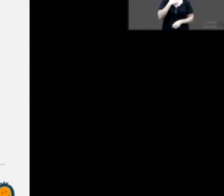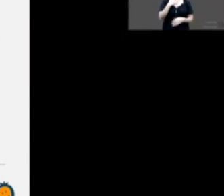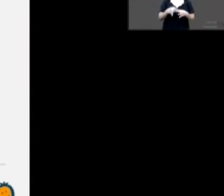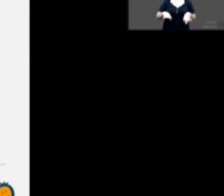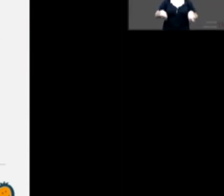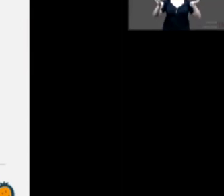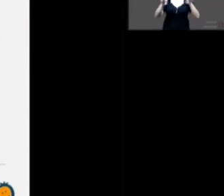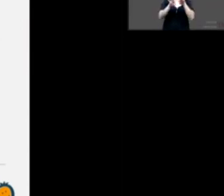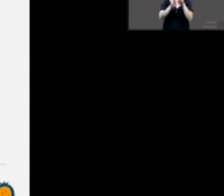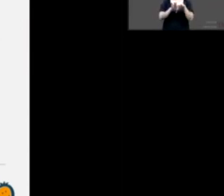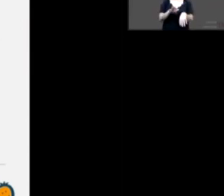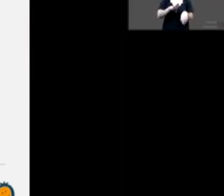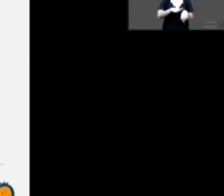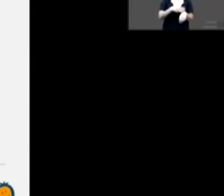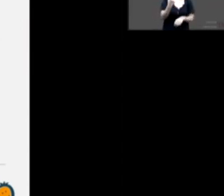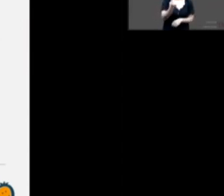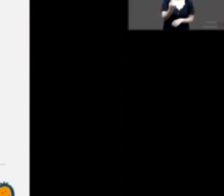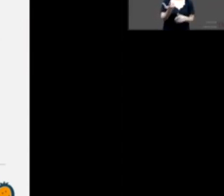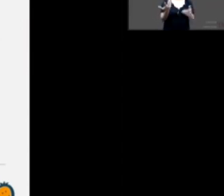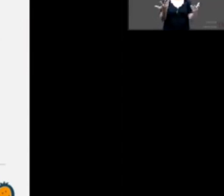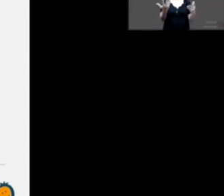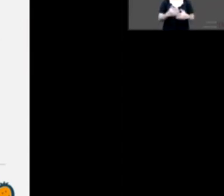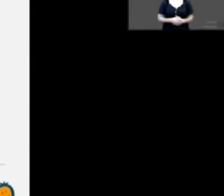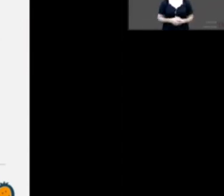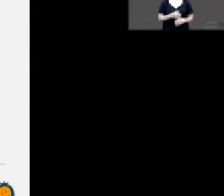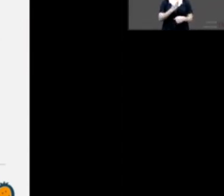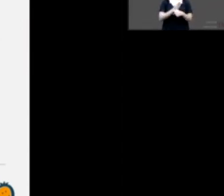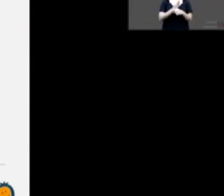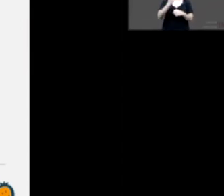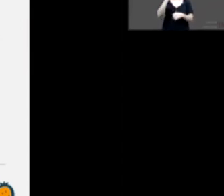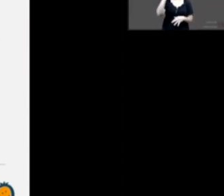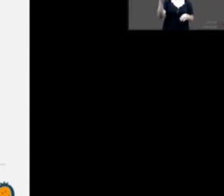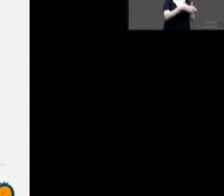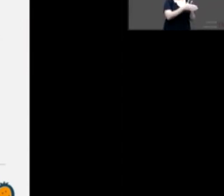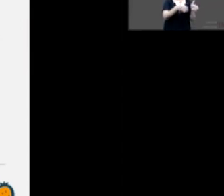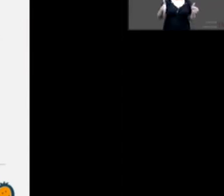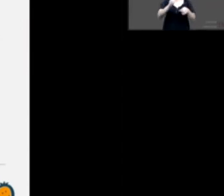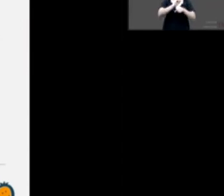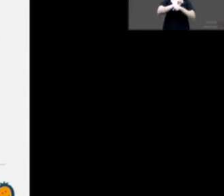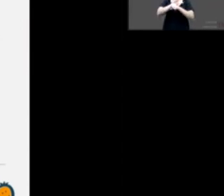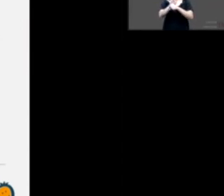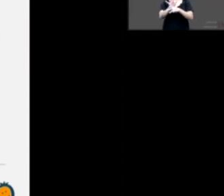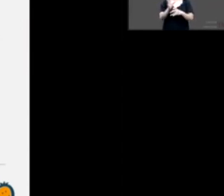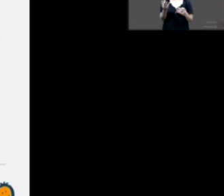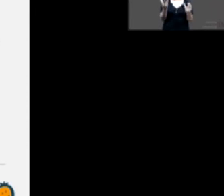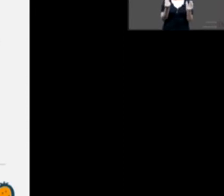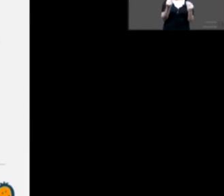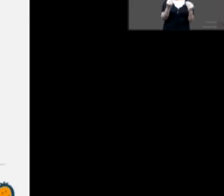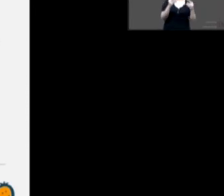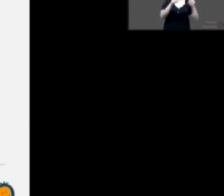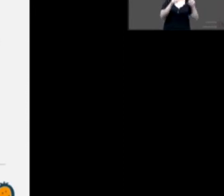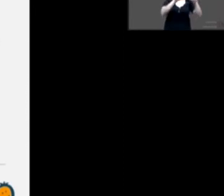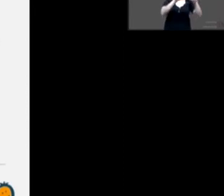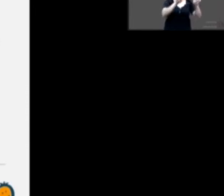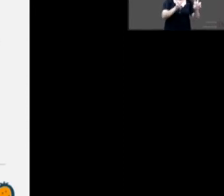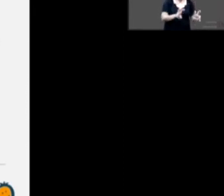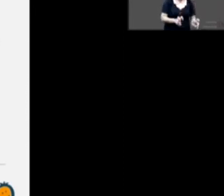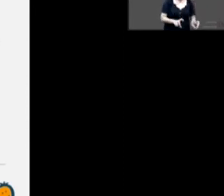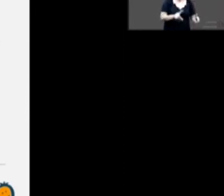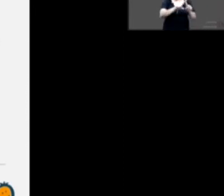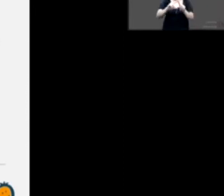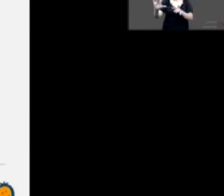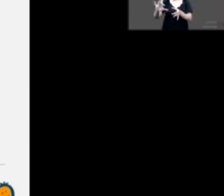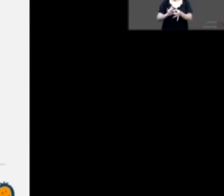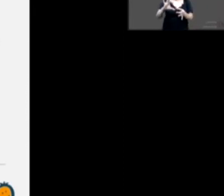interrogando la pandemia, entre otras cuestiones, justamente es el cumplimiento del derecho a la vida familiar y